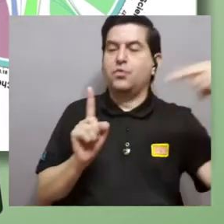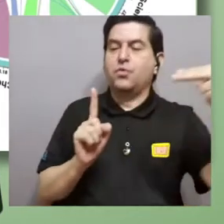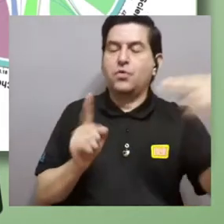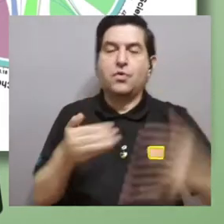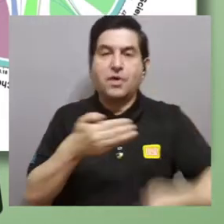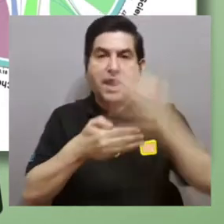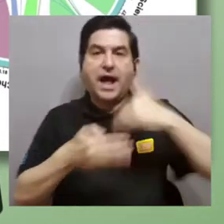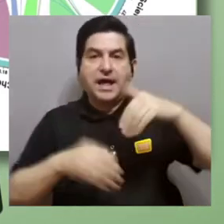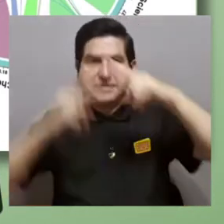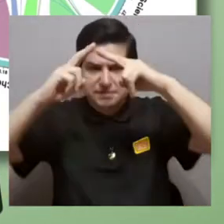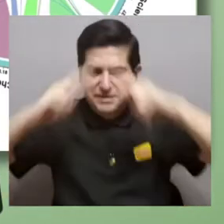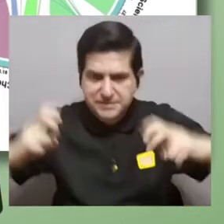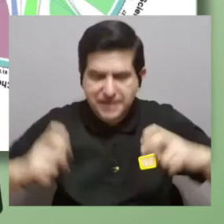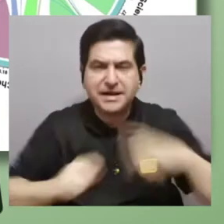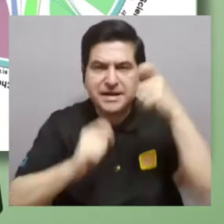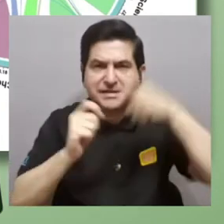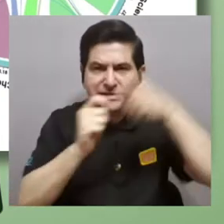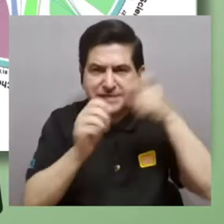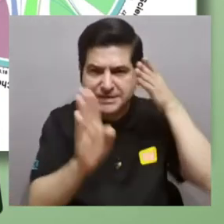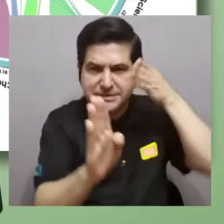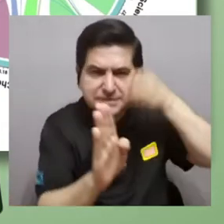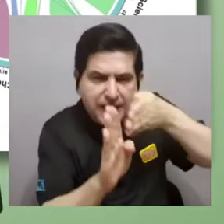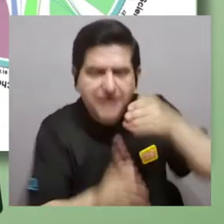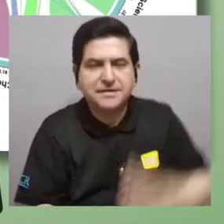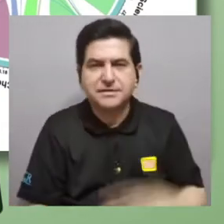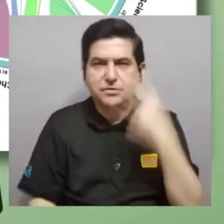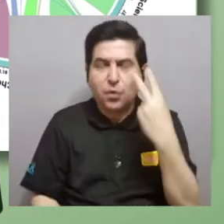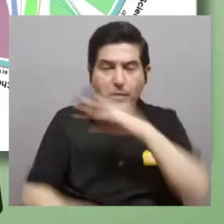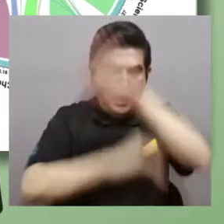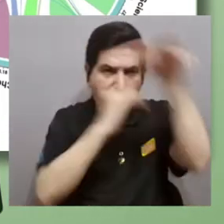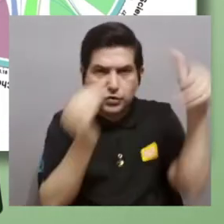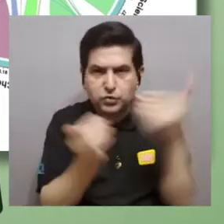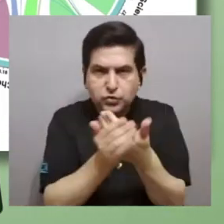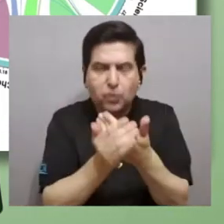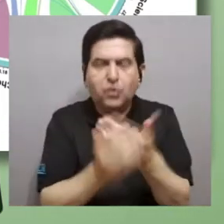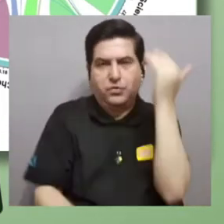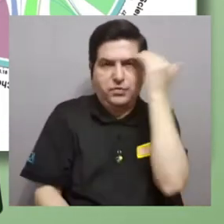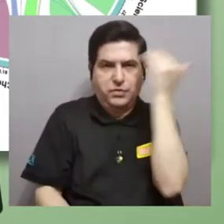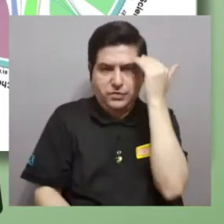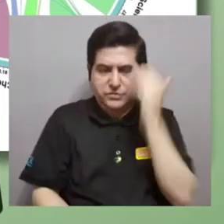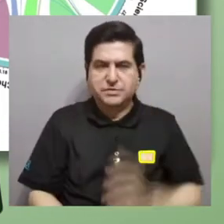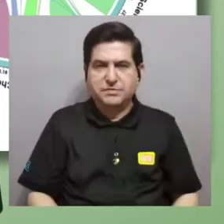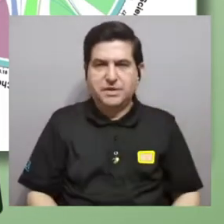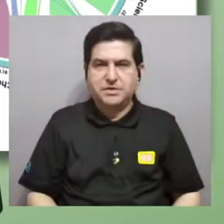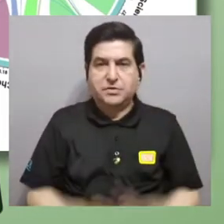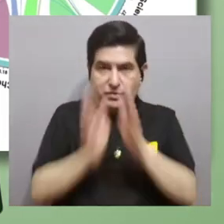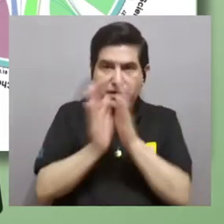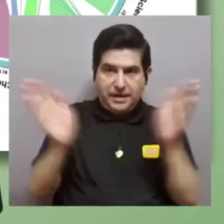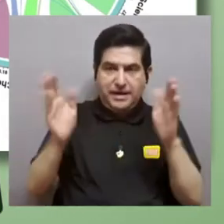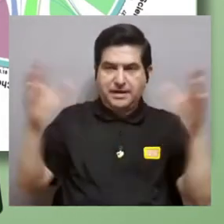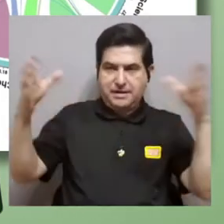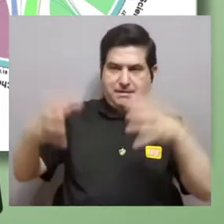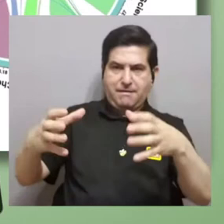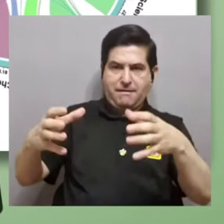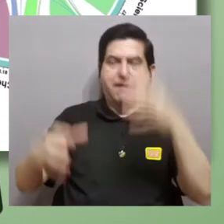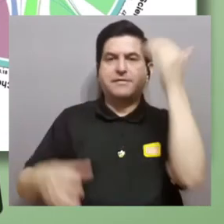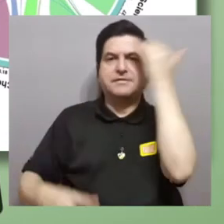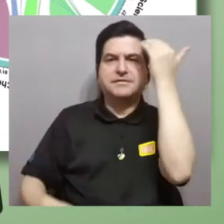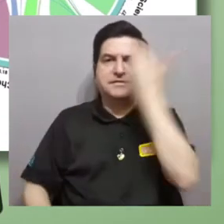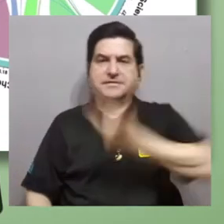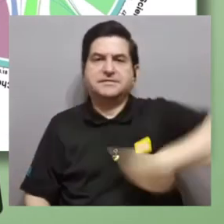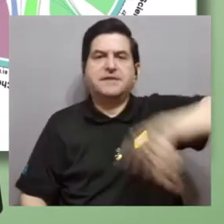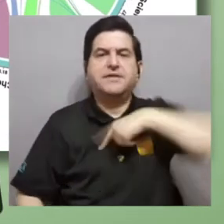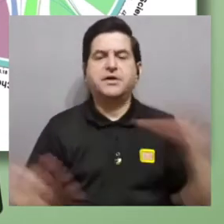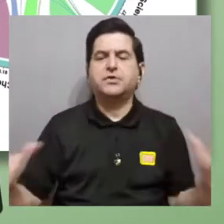antes de entrar en cualquier detalle de un arbusto, poder ver ese bosque completo que es el conocimiento y